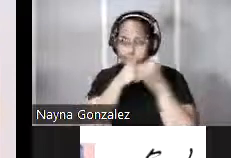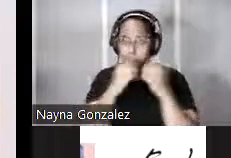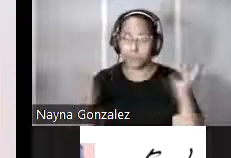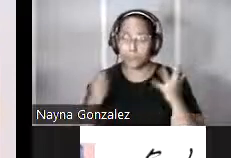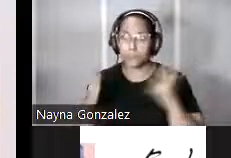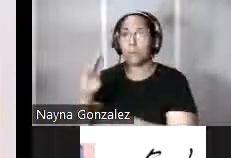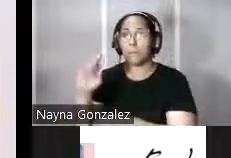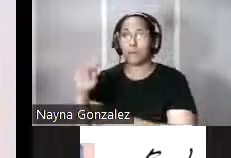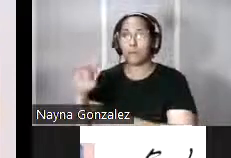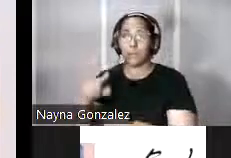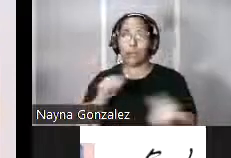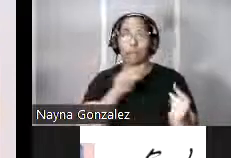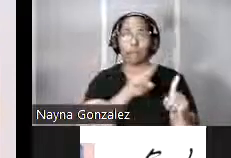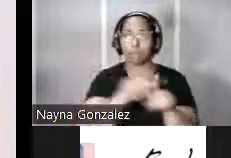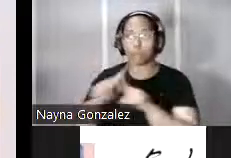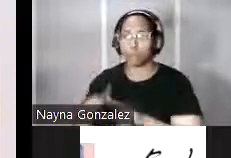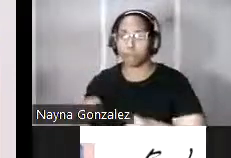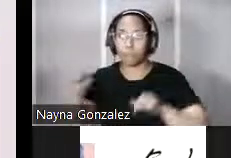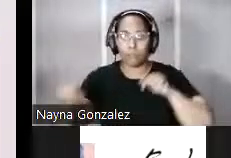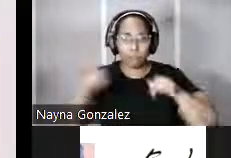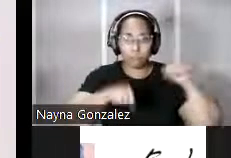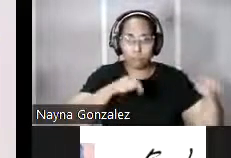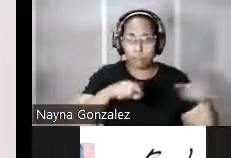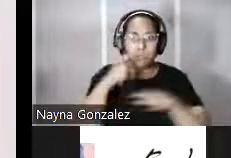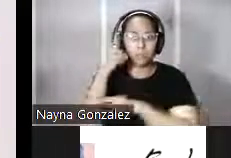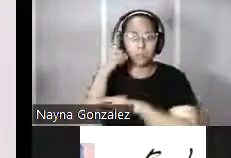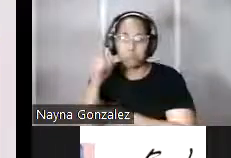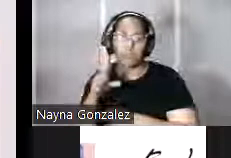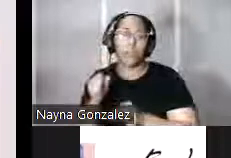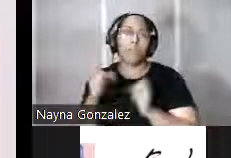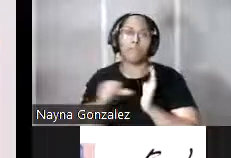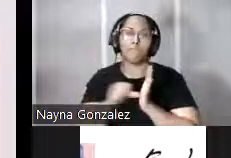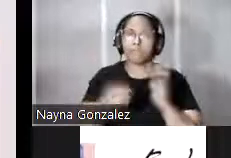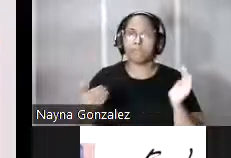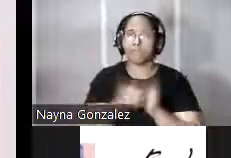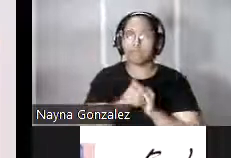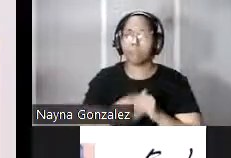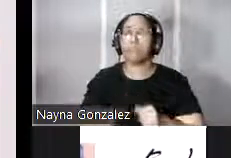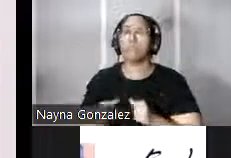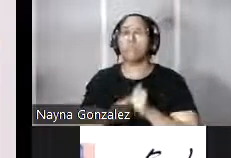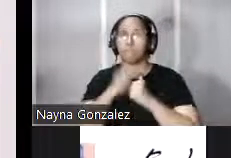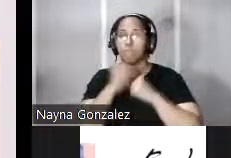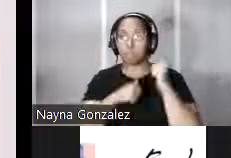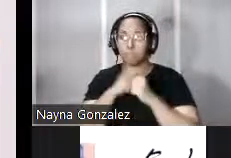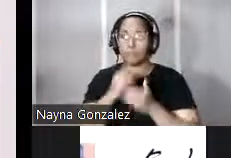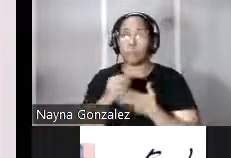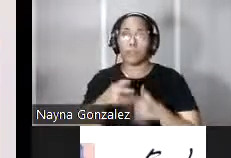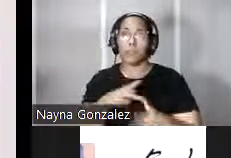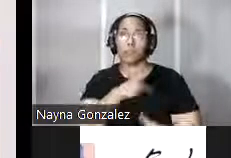puntos estratégicos de la ciudad con el objetivo de reforzar la defensa de la capital y convertirla en una plaza